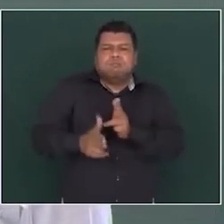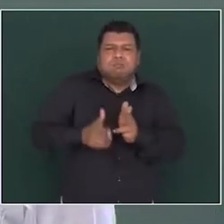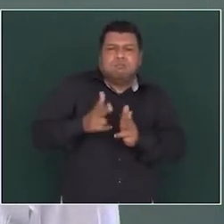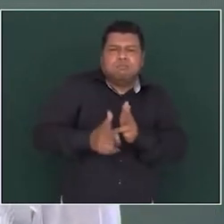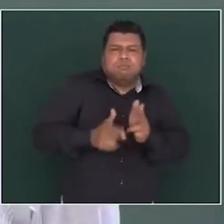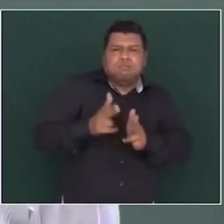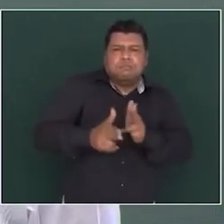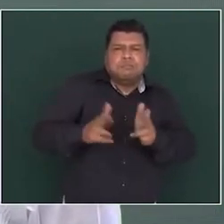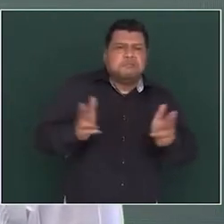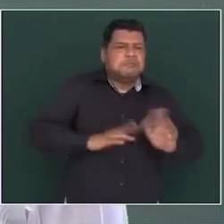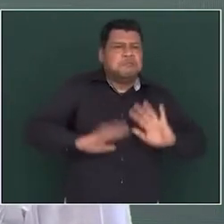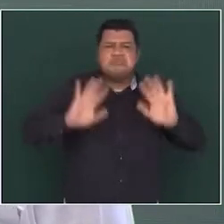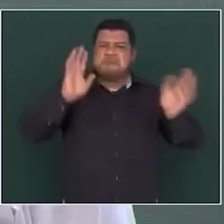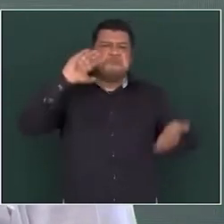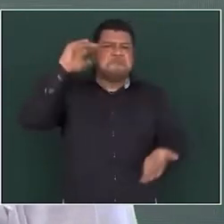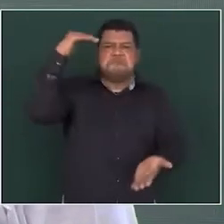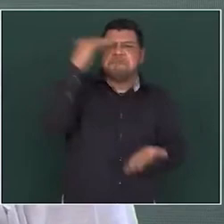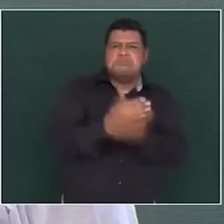nacionales